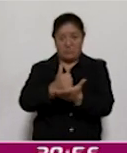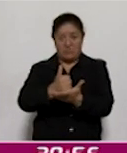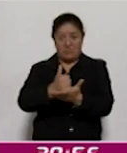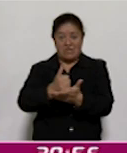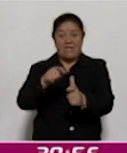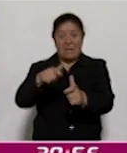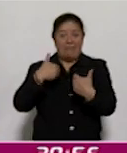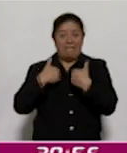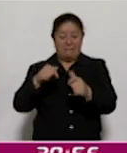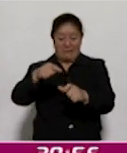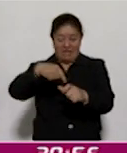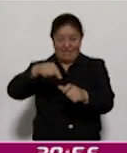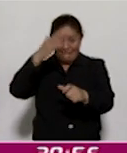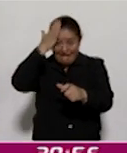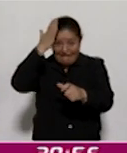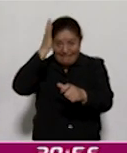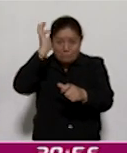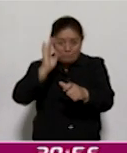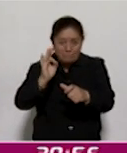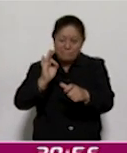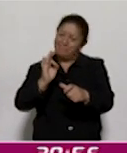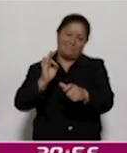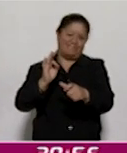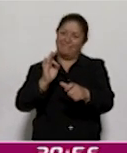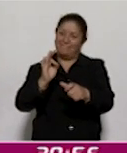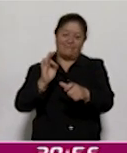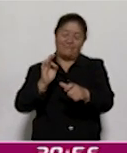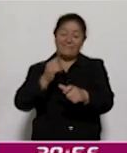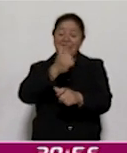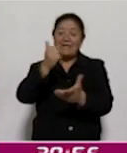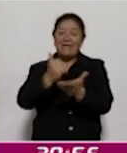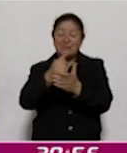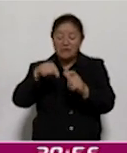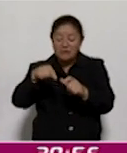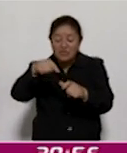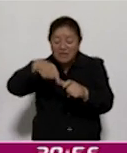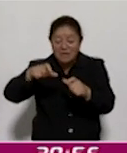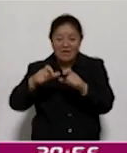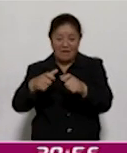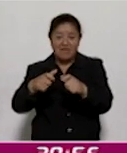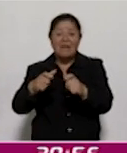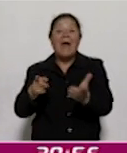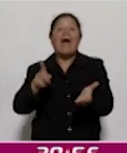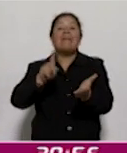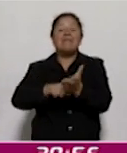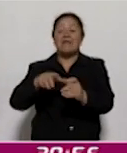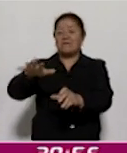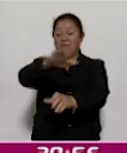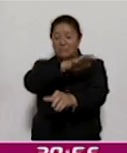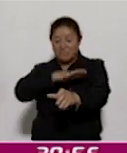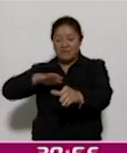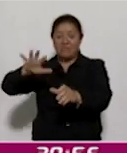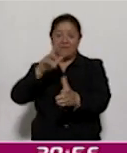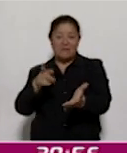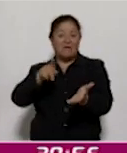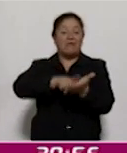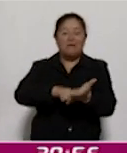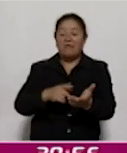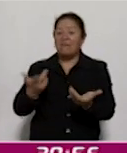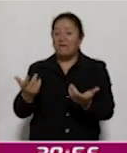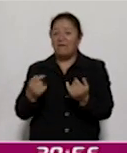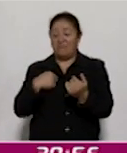amos y señores y que la ciudad simplemente es parte de un hábitat del que nosotros también somos parte.